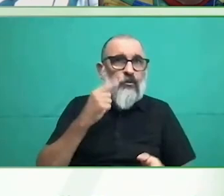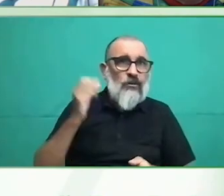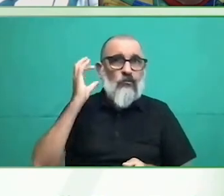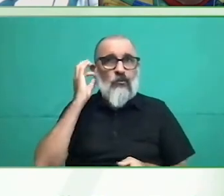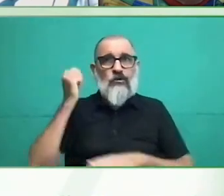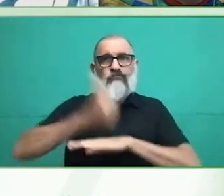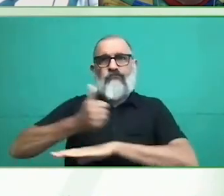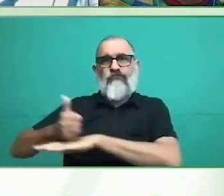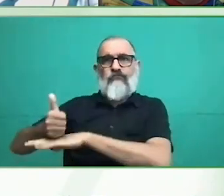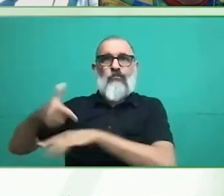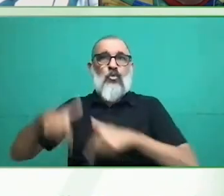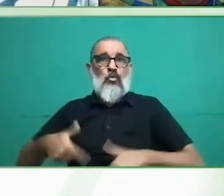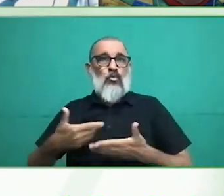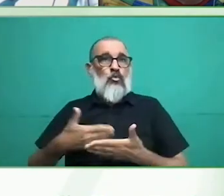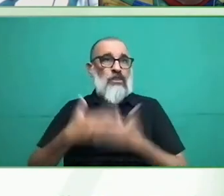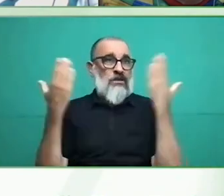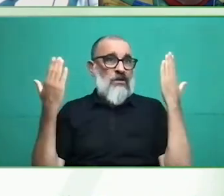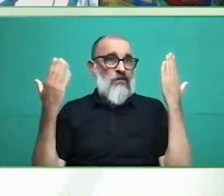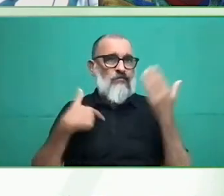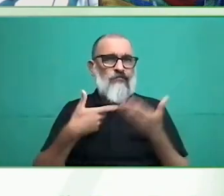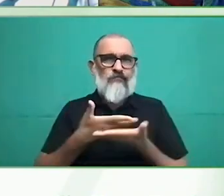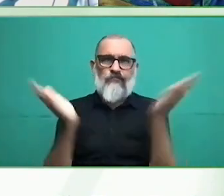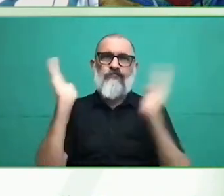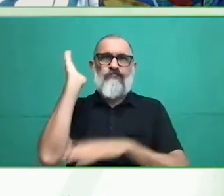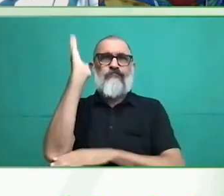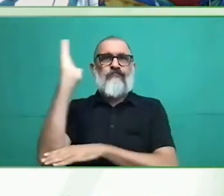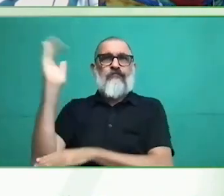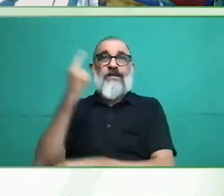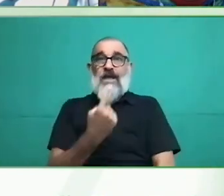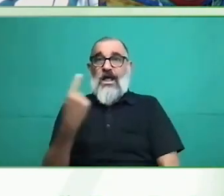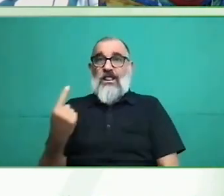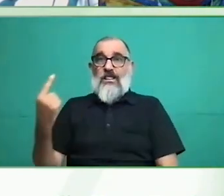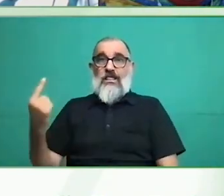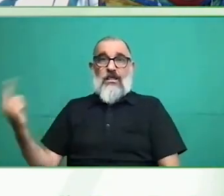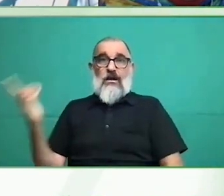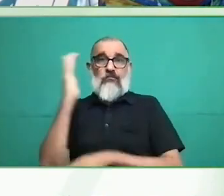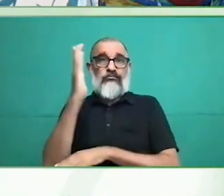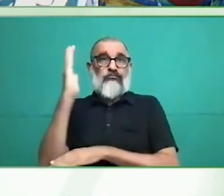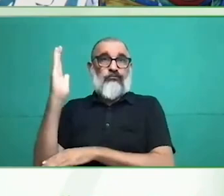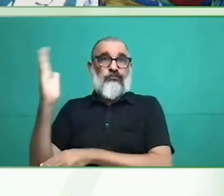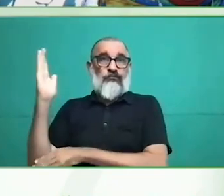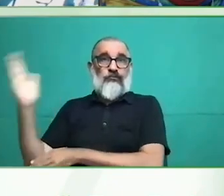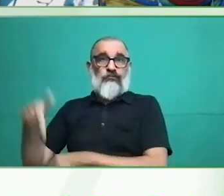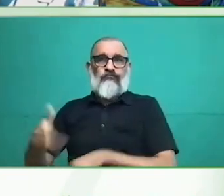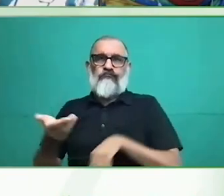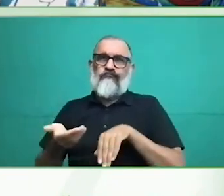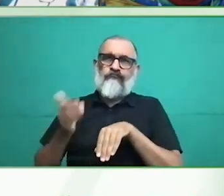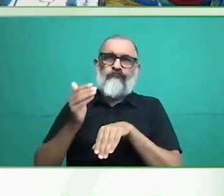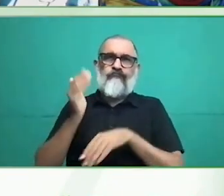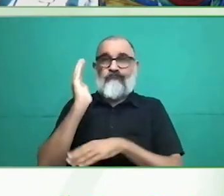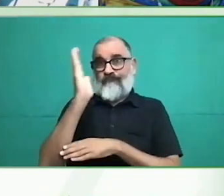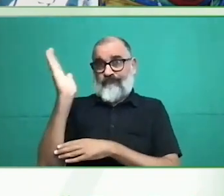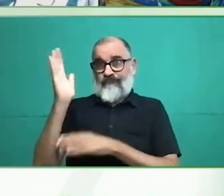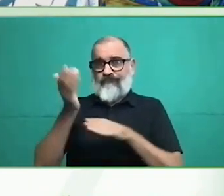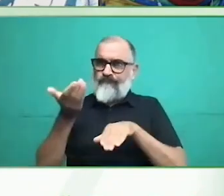pero en realidad largas trayectorias, que por cuestión de tiempo lo vamos a hacer muy rápido.